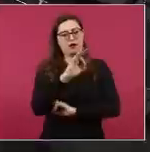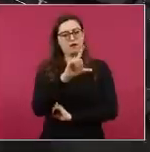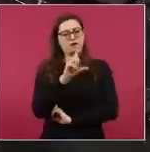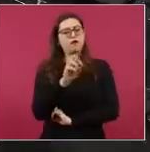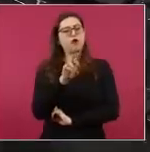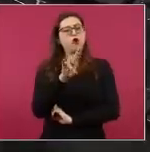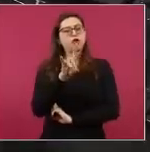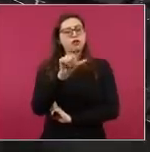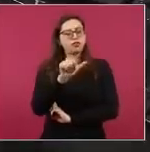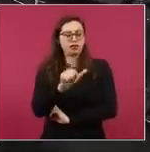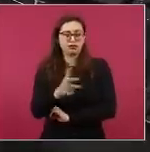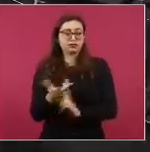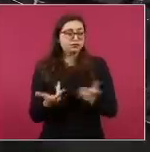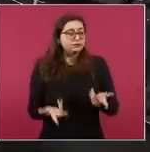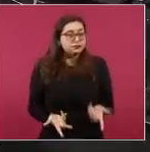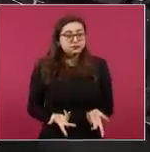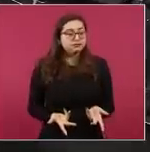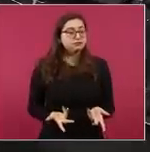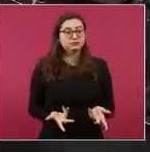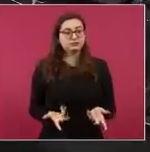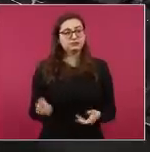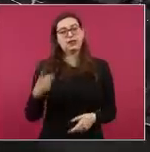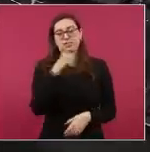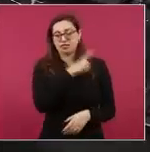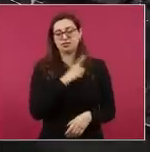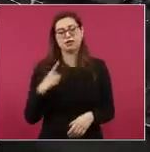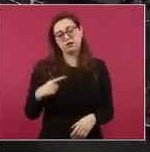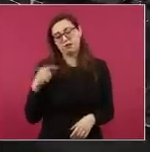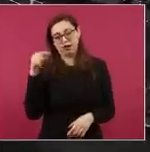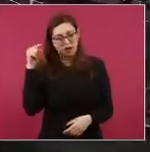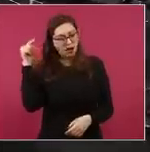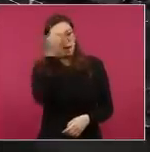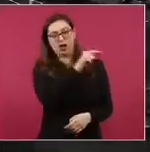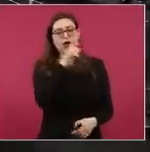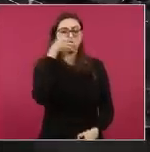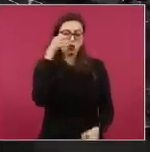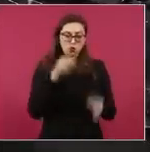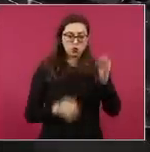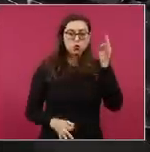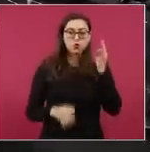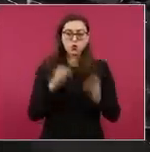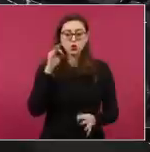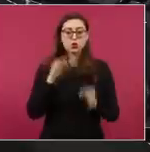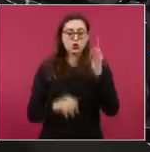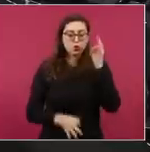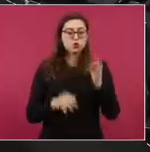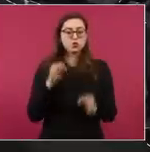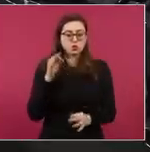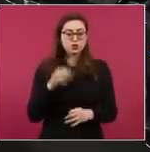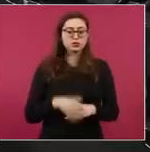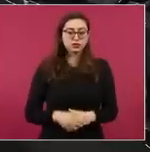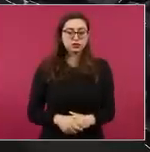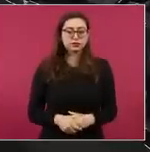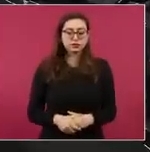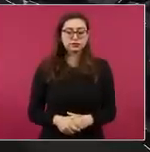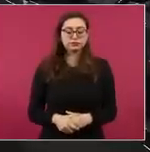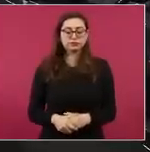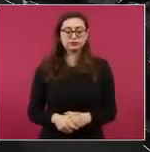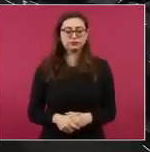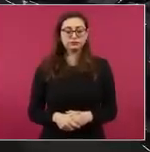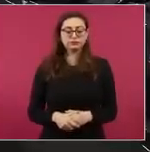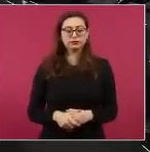llevado a Miami,